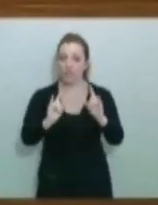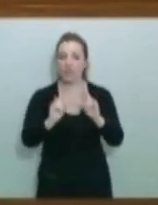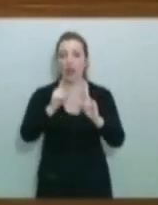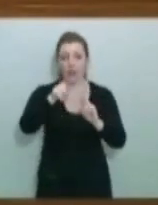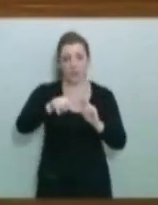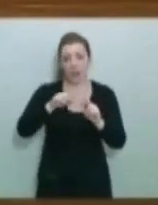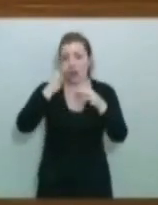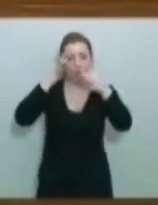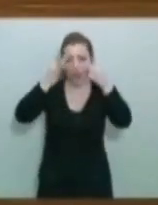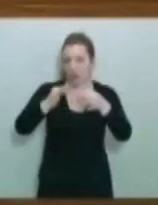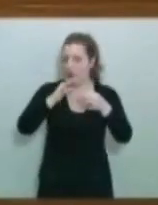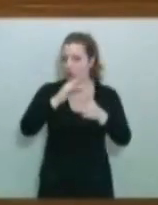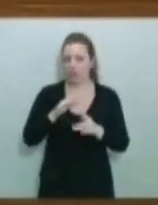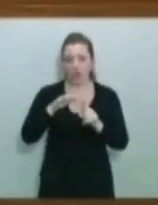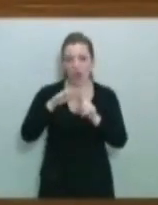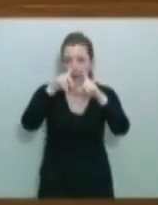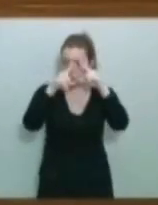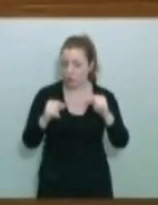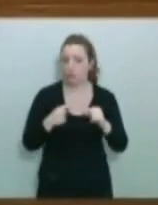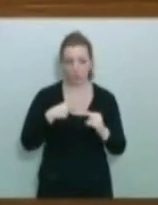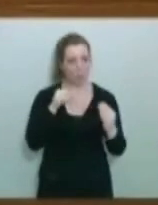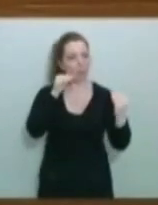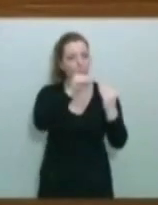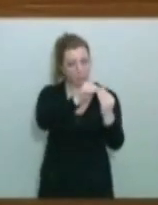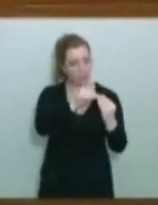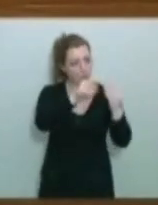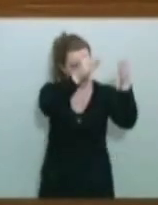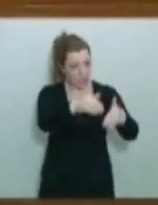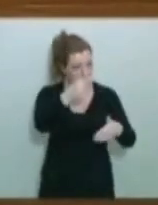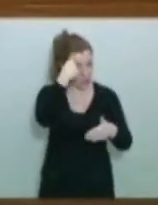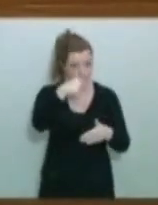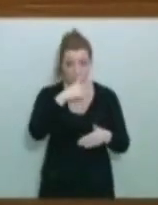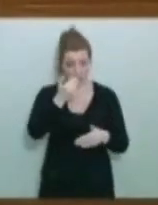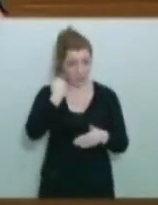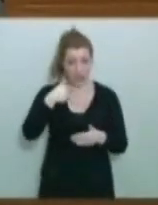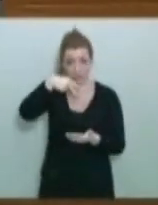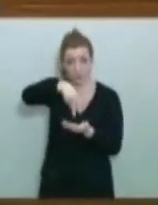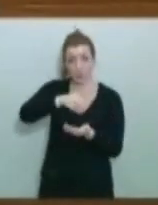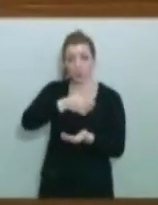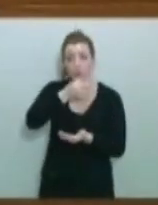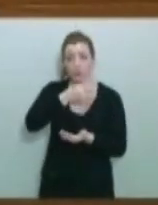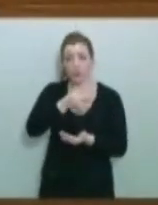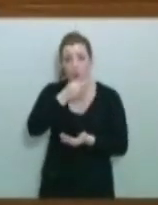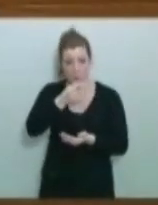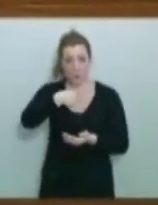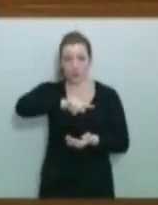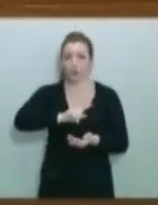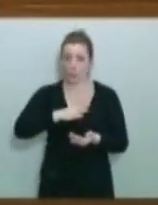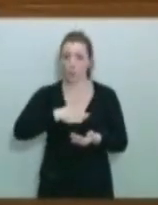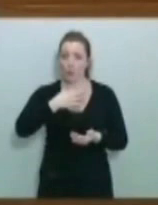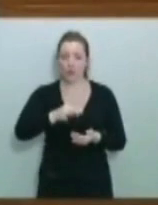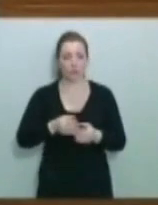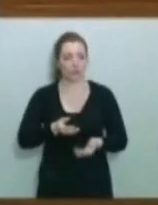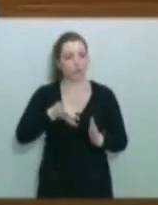de Asturias. Y yo estoy de acuerdo. Y yo estoy de acuerdo. Y usted lo sabe porque es que ya lo dije en esta tribuna. Porque tuvimos ocasión de exponer con claridad